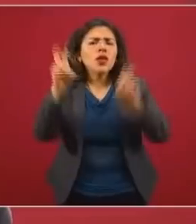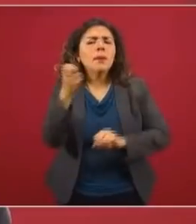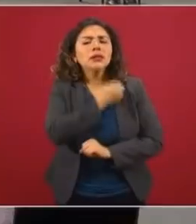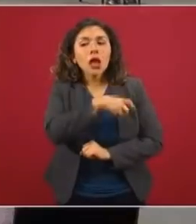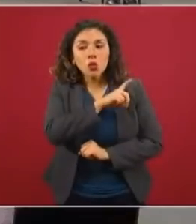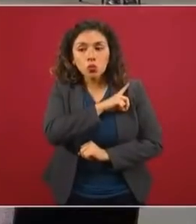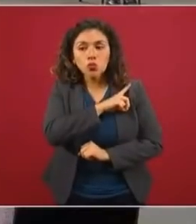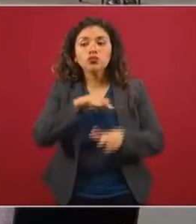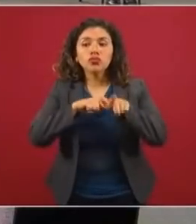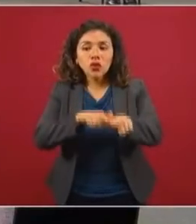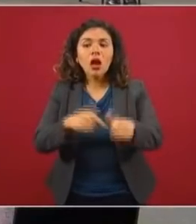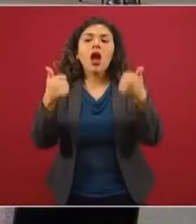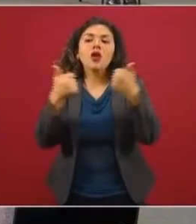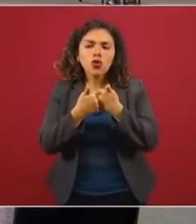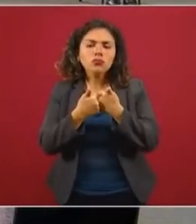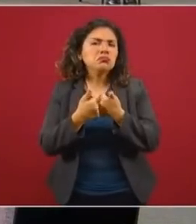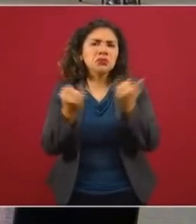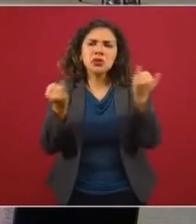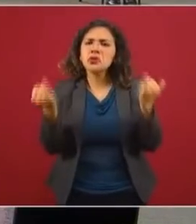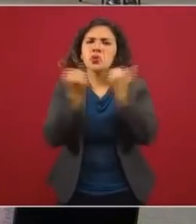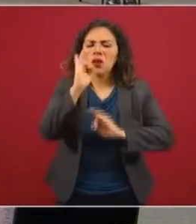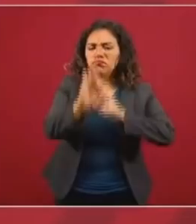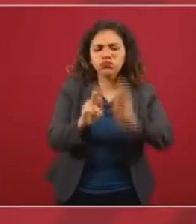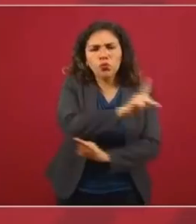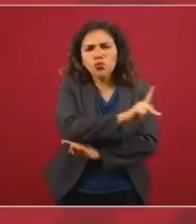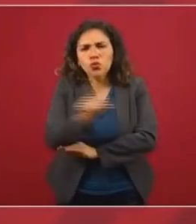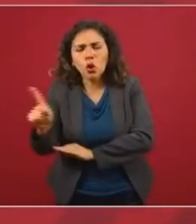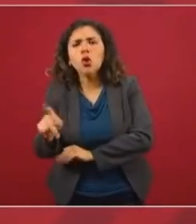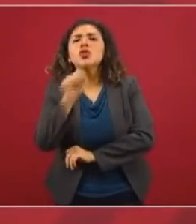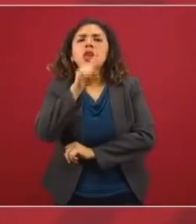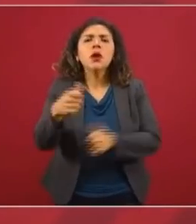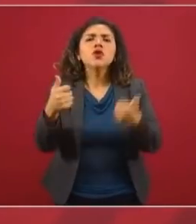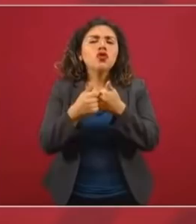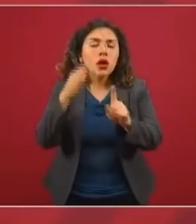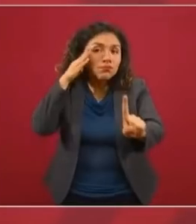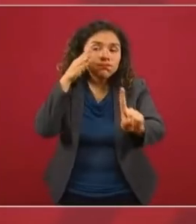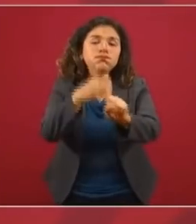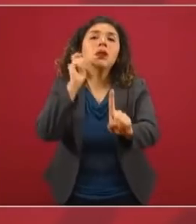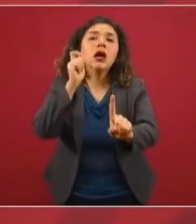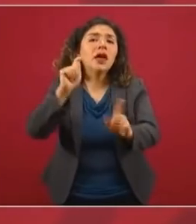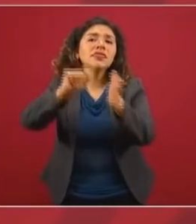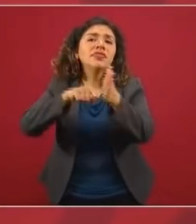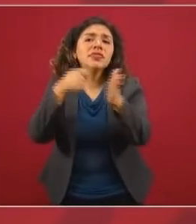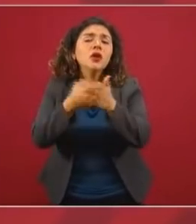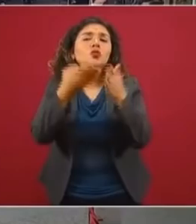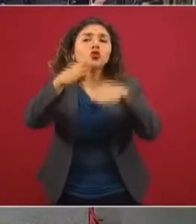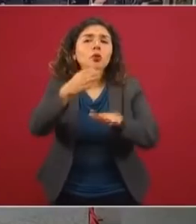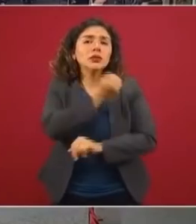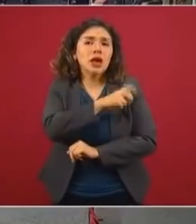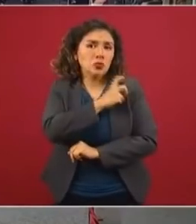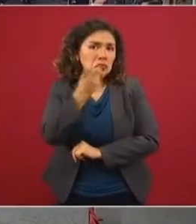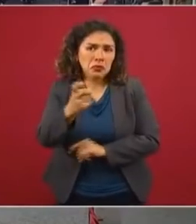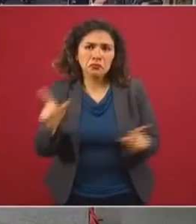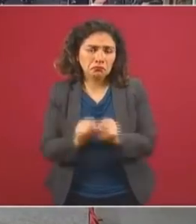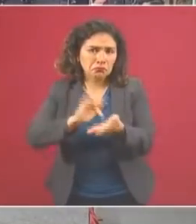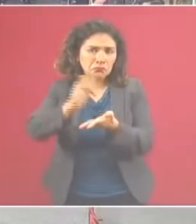con un trato igualitario y además un enfoque técnico en la materia de salud. Muchas